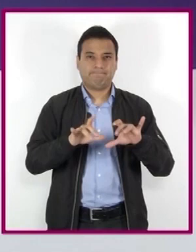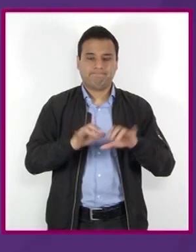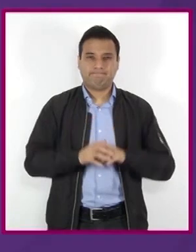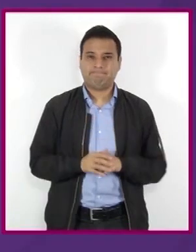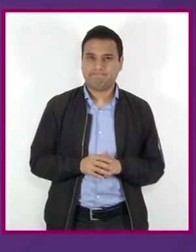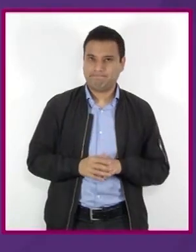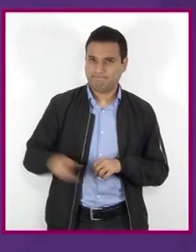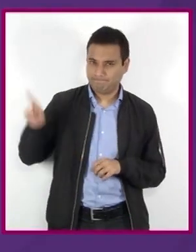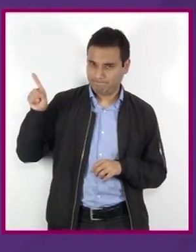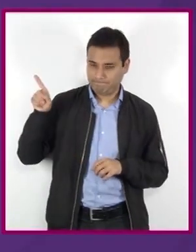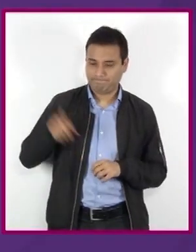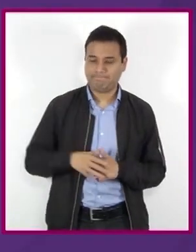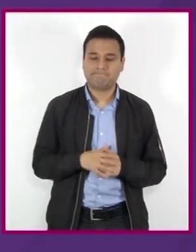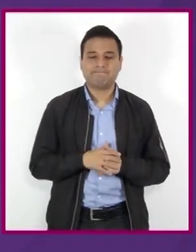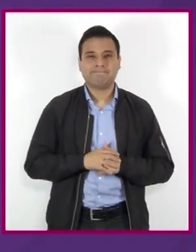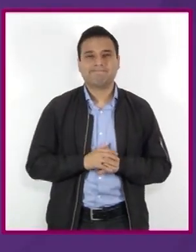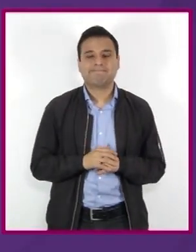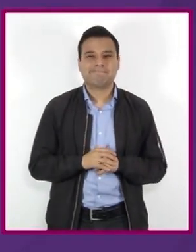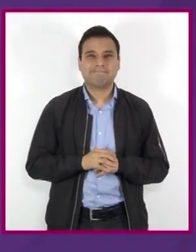pantalla.